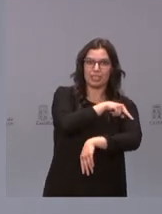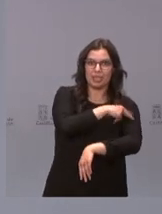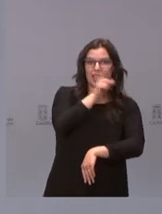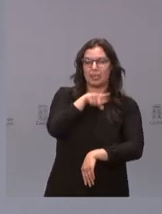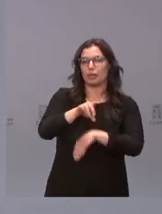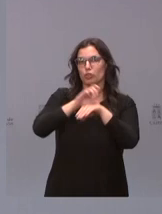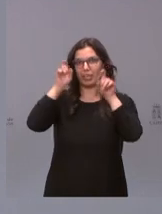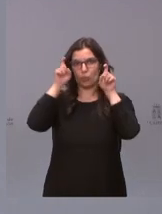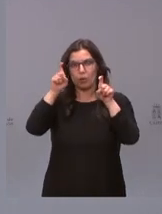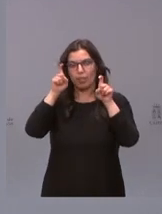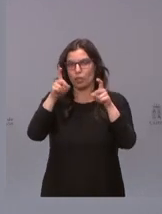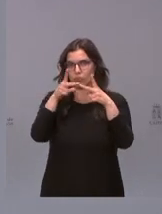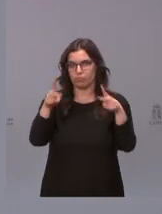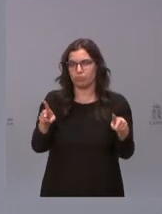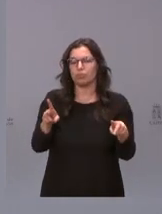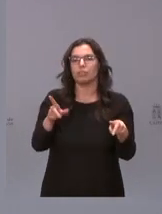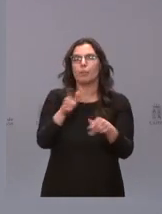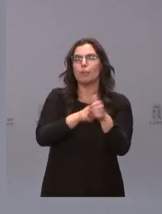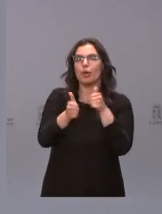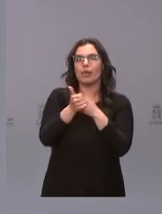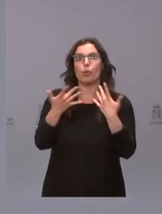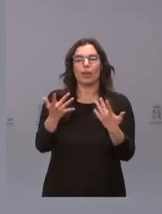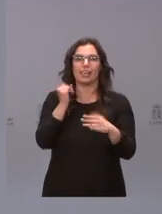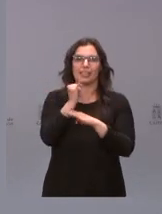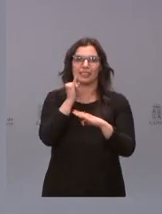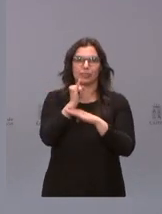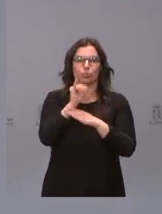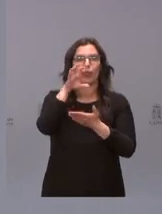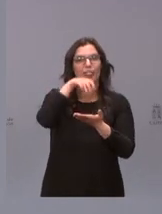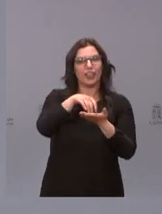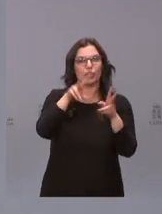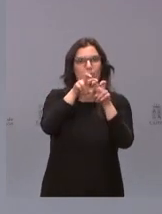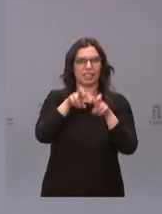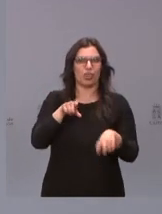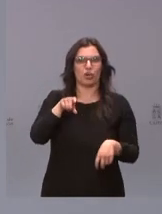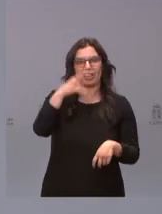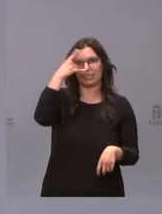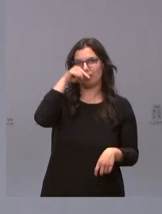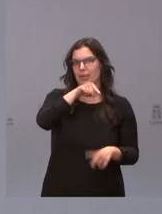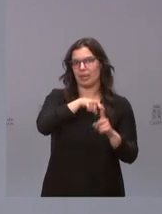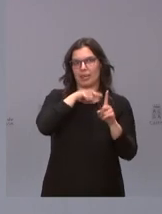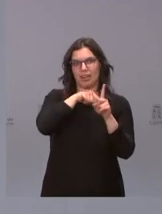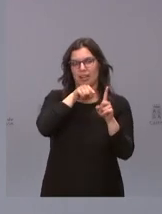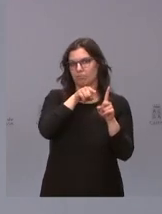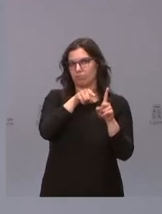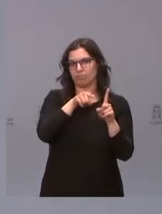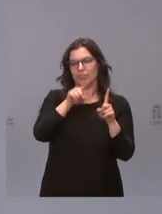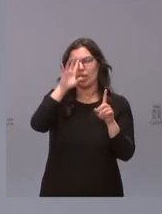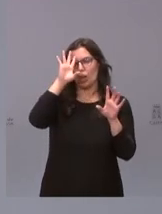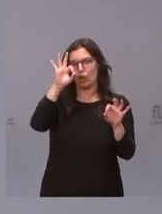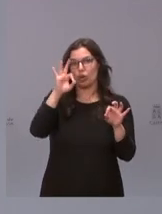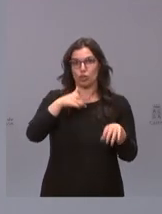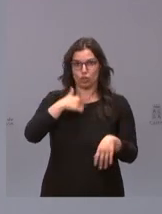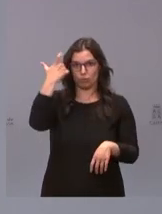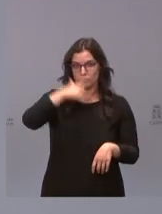Educación es el Instituto Centro de Investigación del Cáncer en Salamanca y por supuesto yo